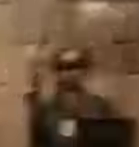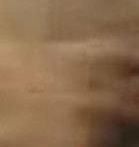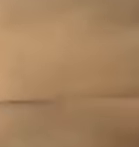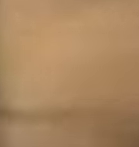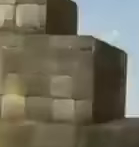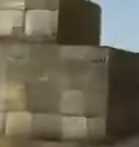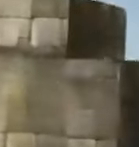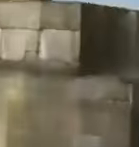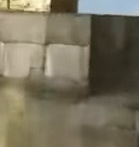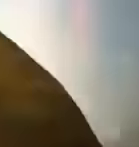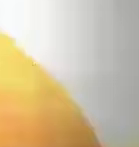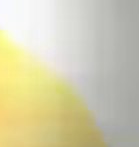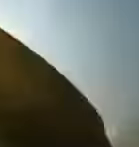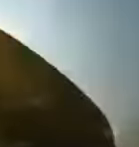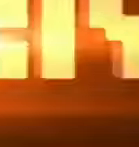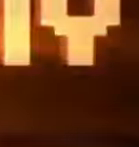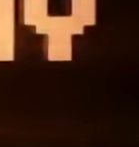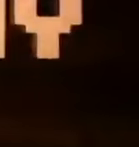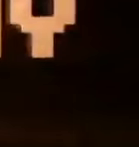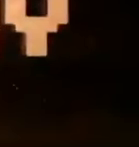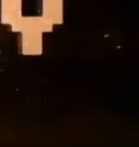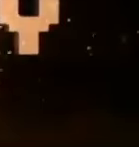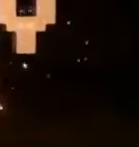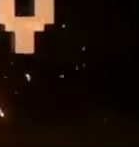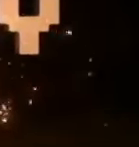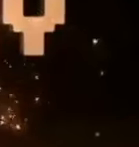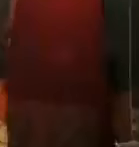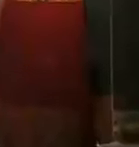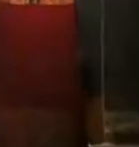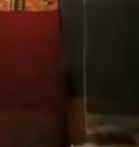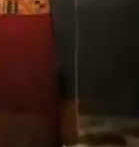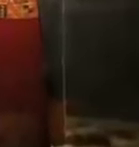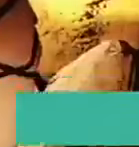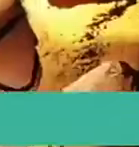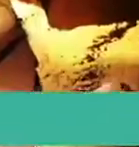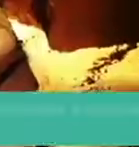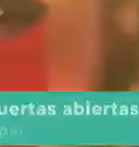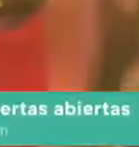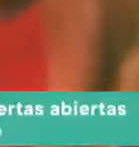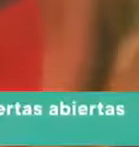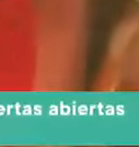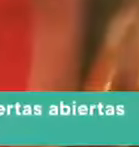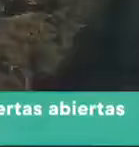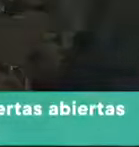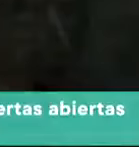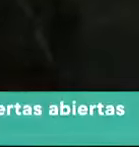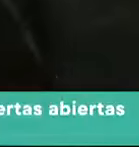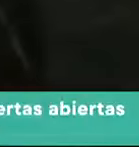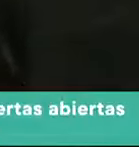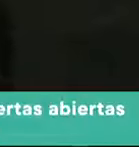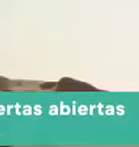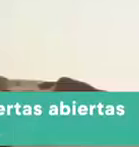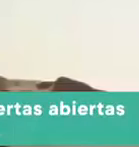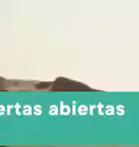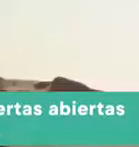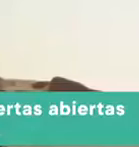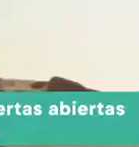Hemos llegado al Museo Incaño. Aquí vamos a conocer distintas manifestaciones de la cultura peruana.